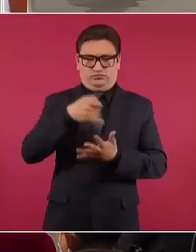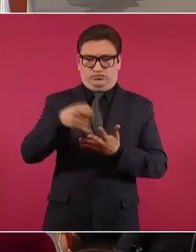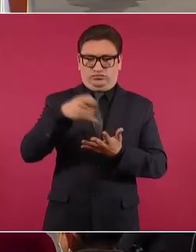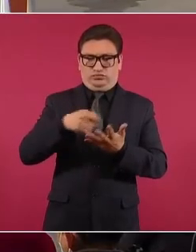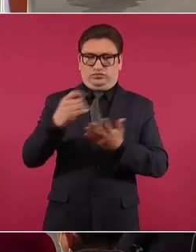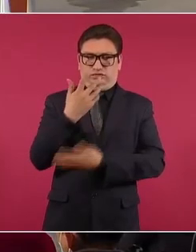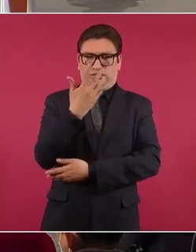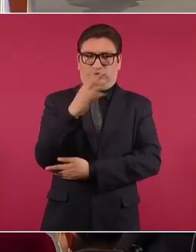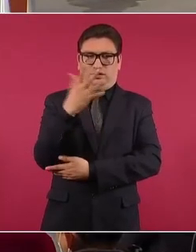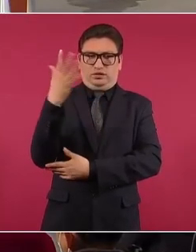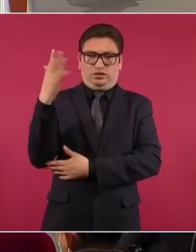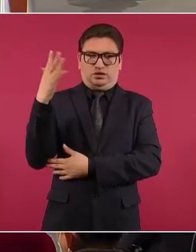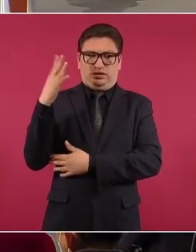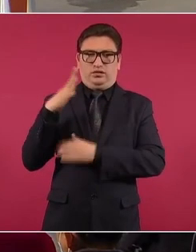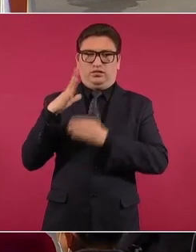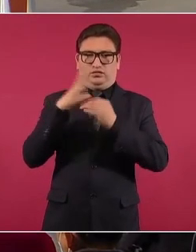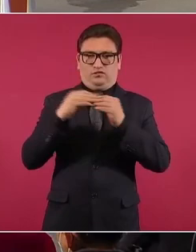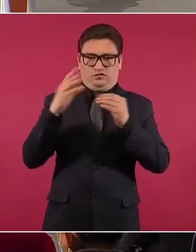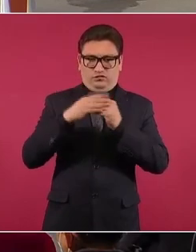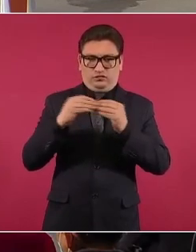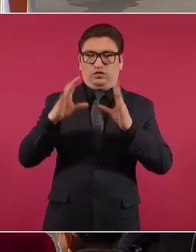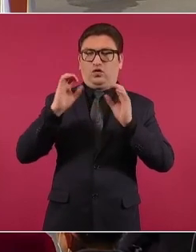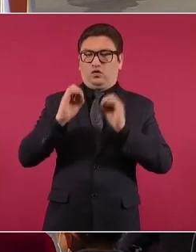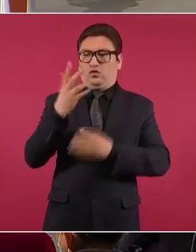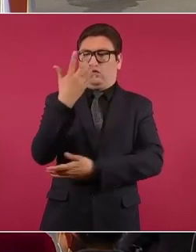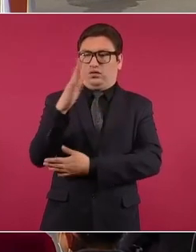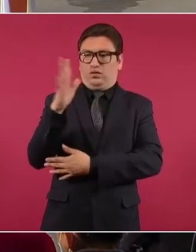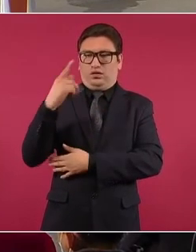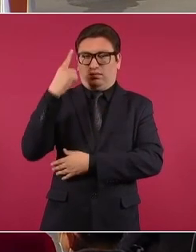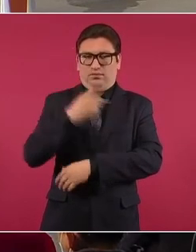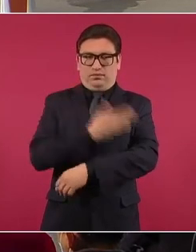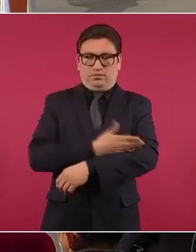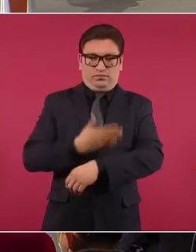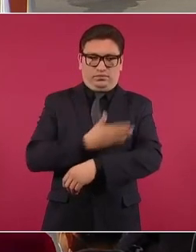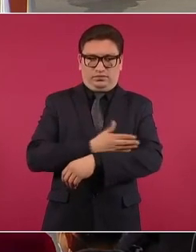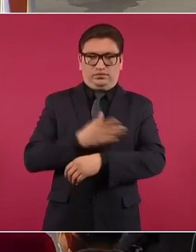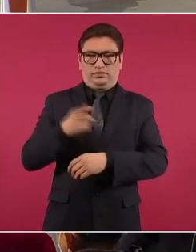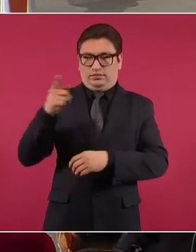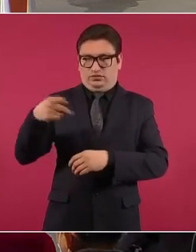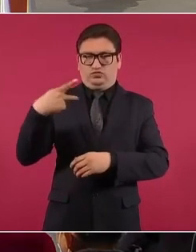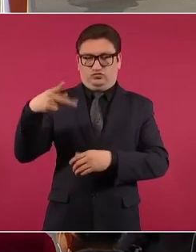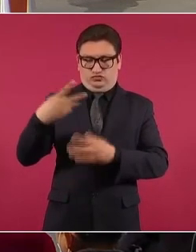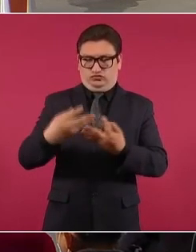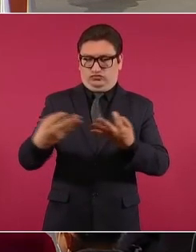frutales o maderables en sus parcelas.